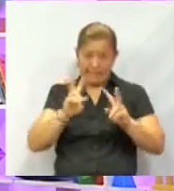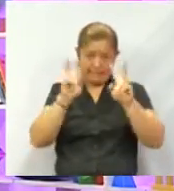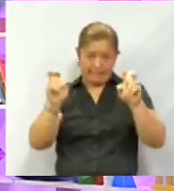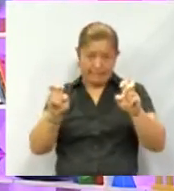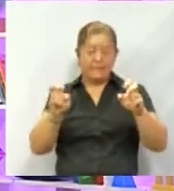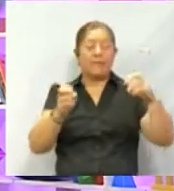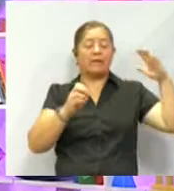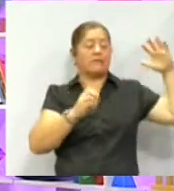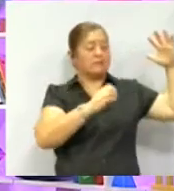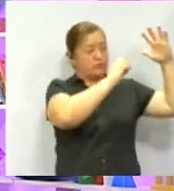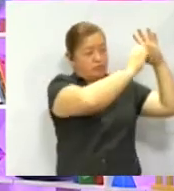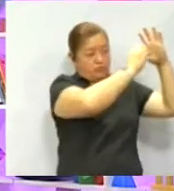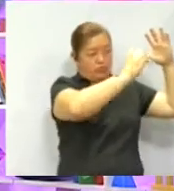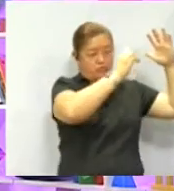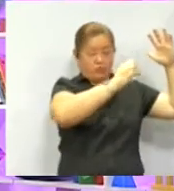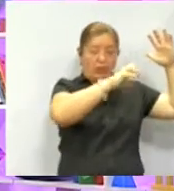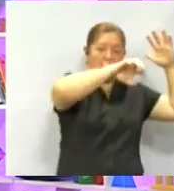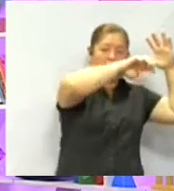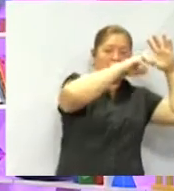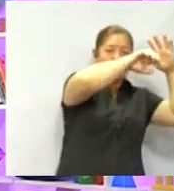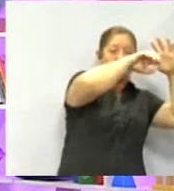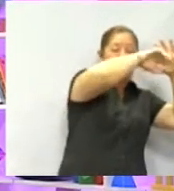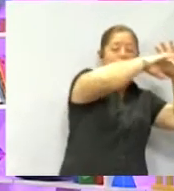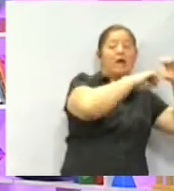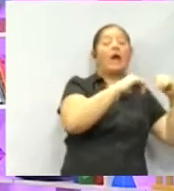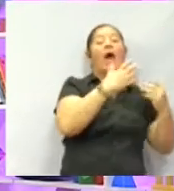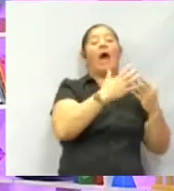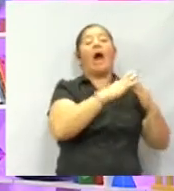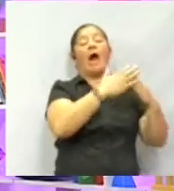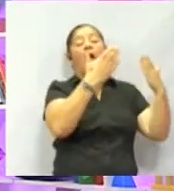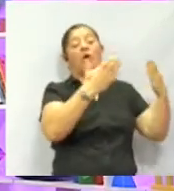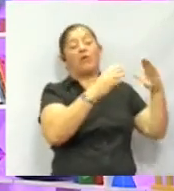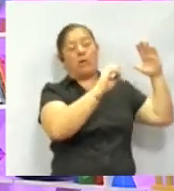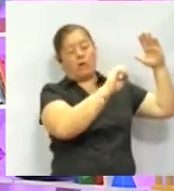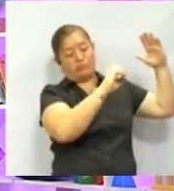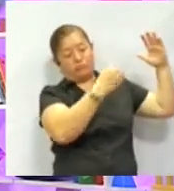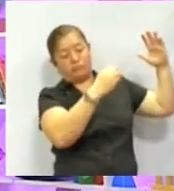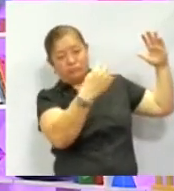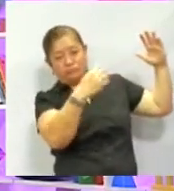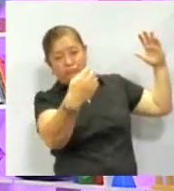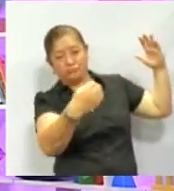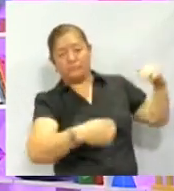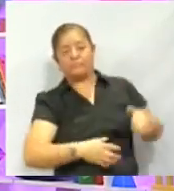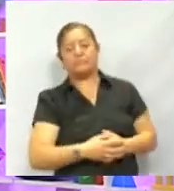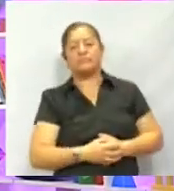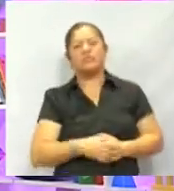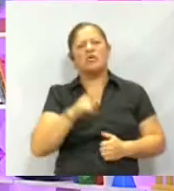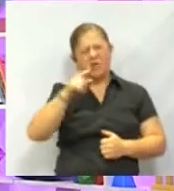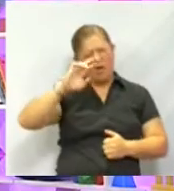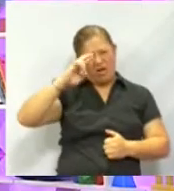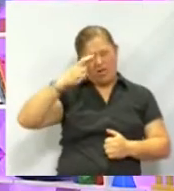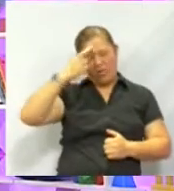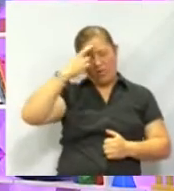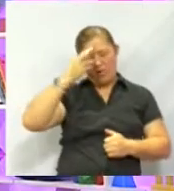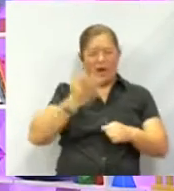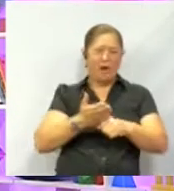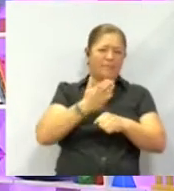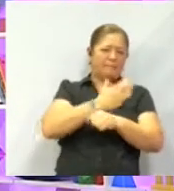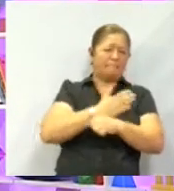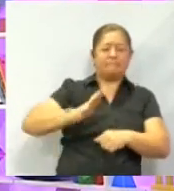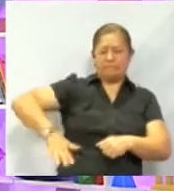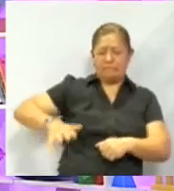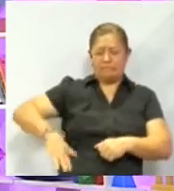interior y tú me platicaste que ahora vamos a ver a los del exterior. Es correcto. Vamos a decir, ¿tú recuerdas que al principio dijimos